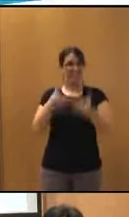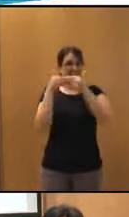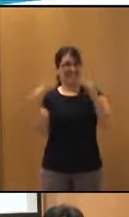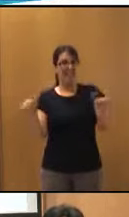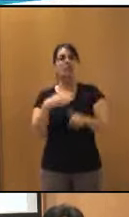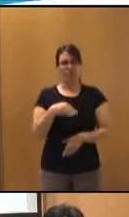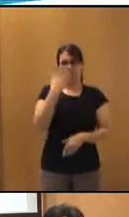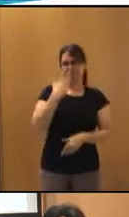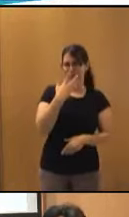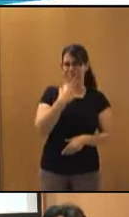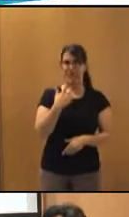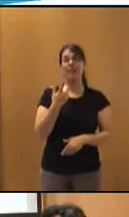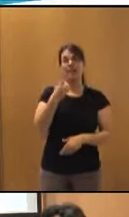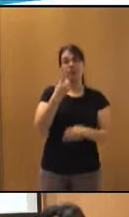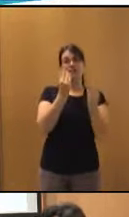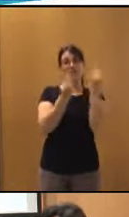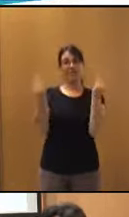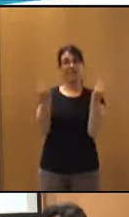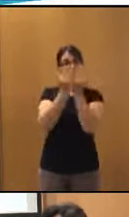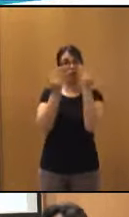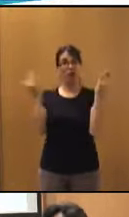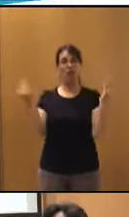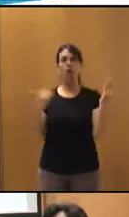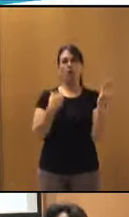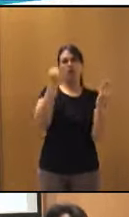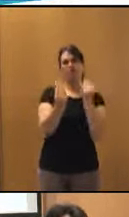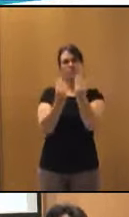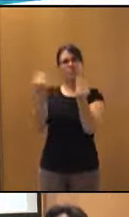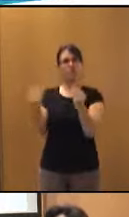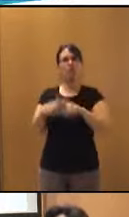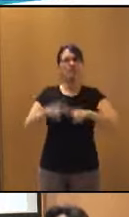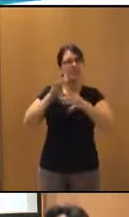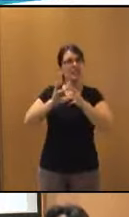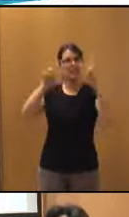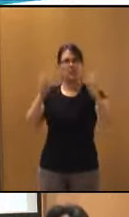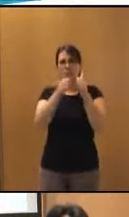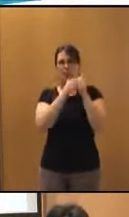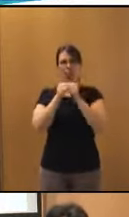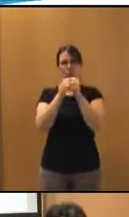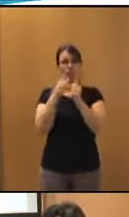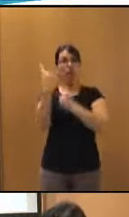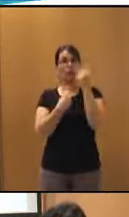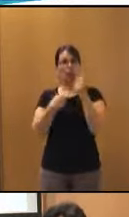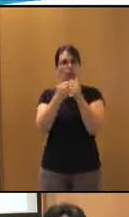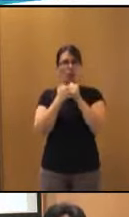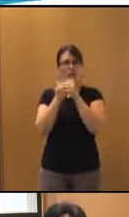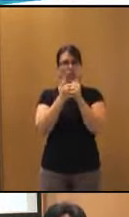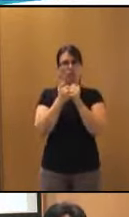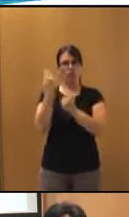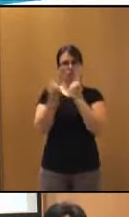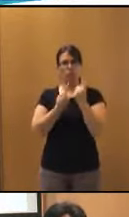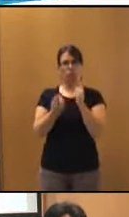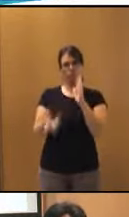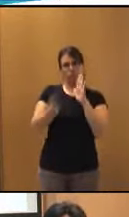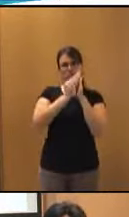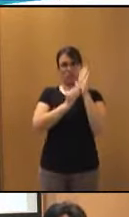incorporando soluciones para la accesibilidad en videojuegos y tenemos, pues algunas muestras de videojuegos, algunos de ellos están recogidos